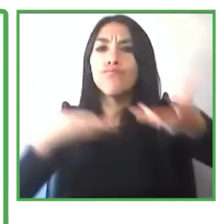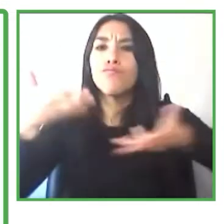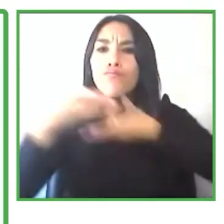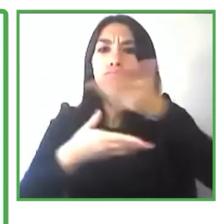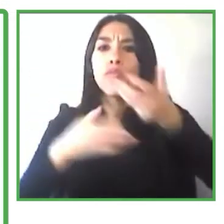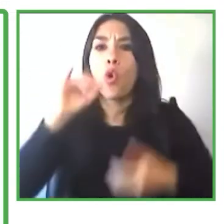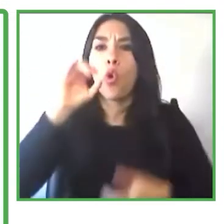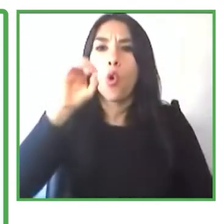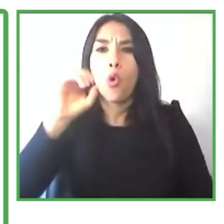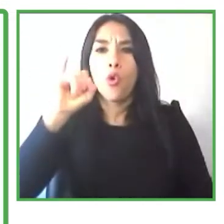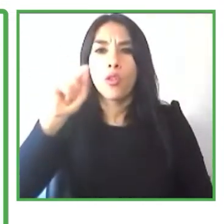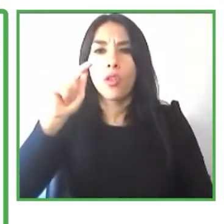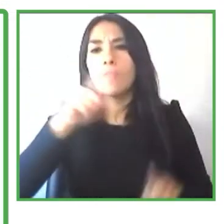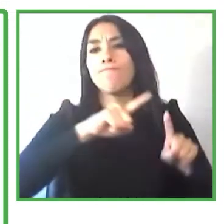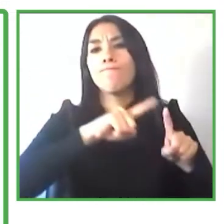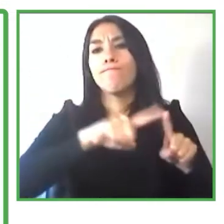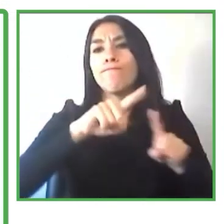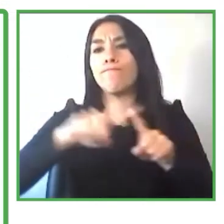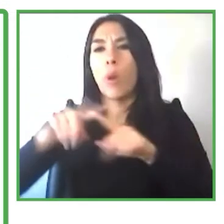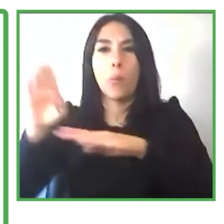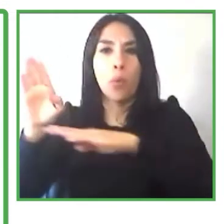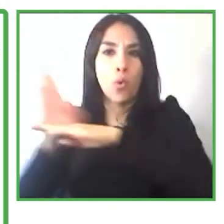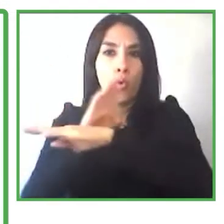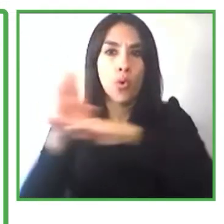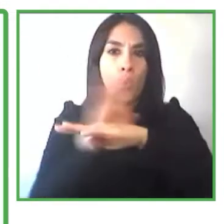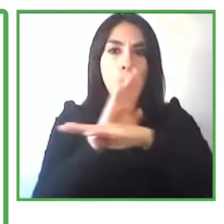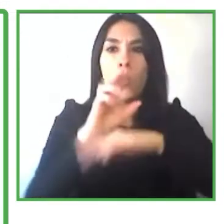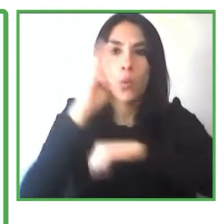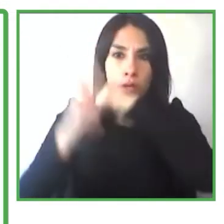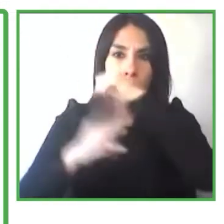multinacionales parte de esta red y miembros asociados además